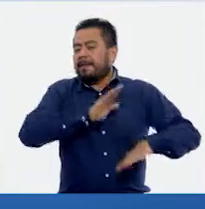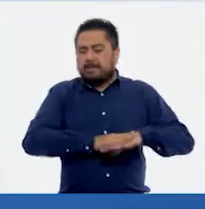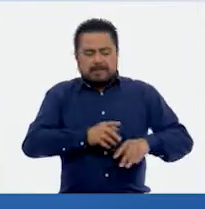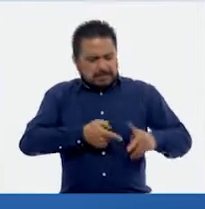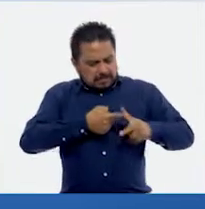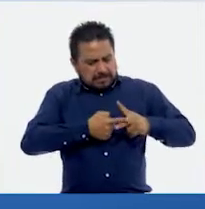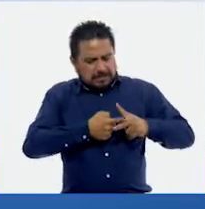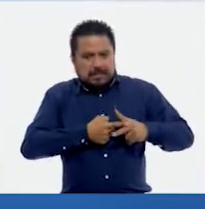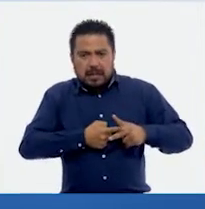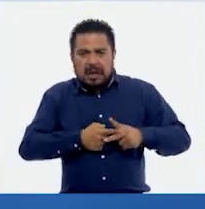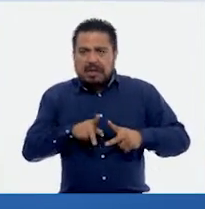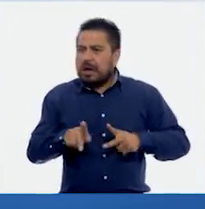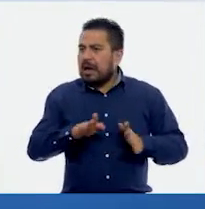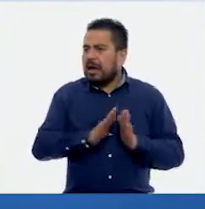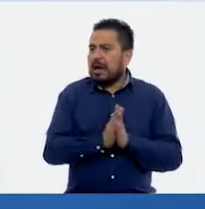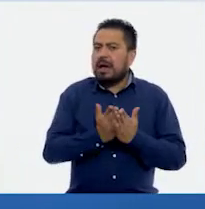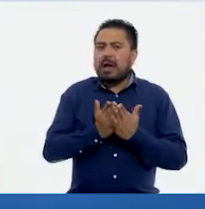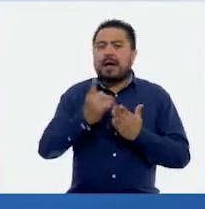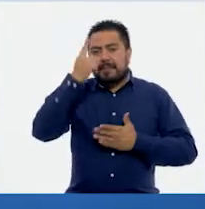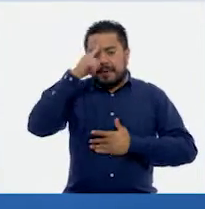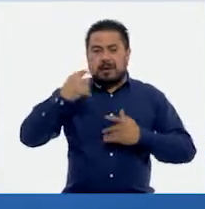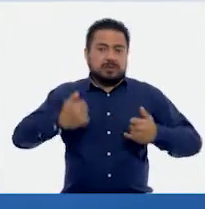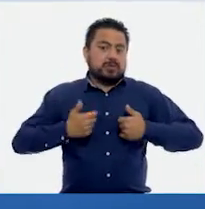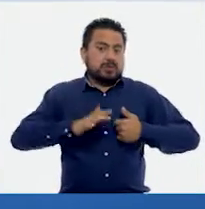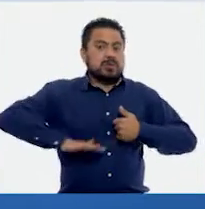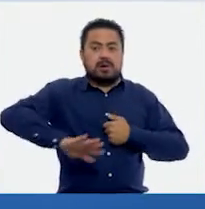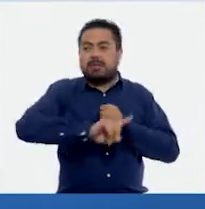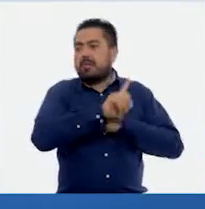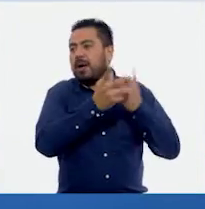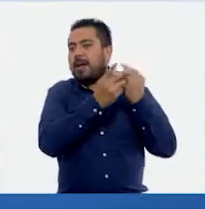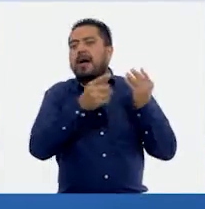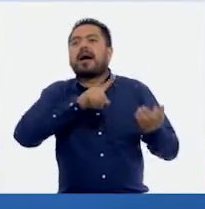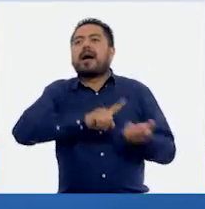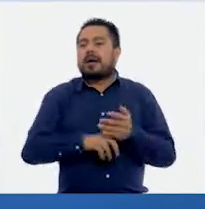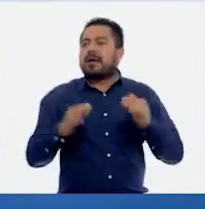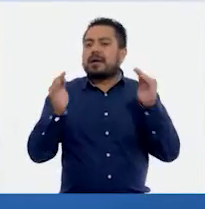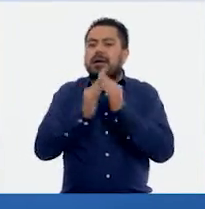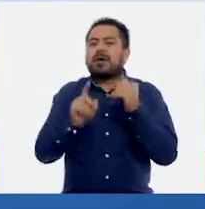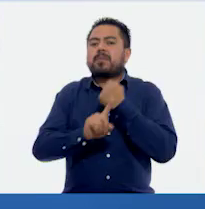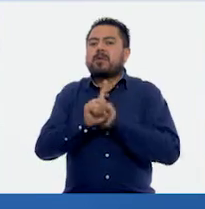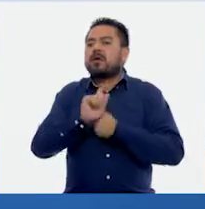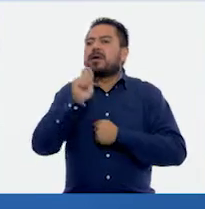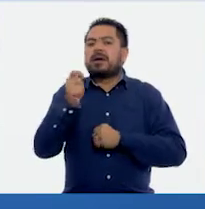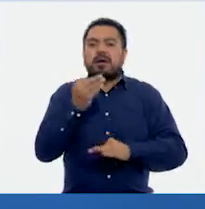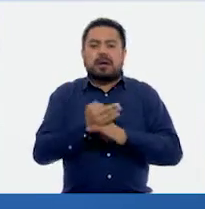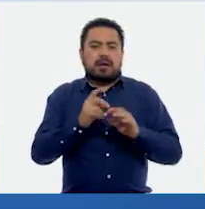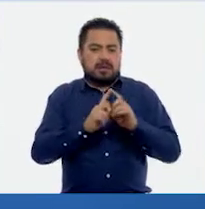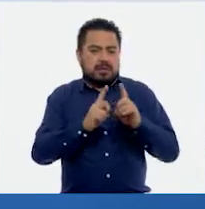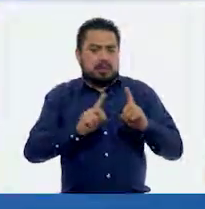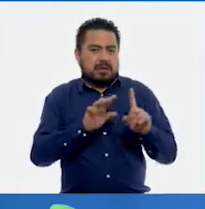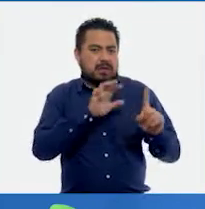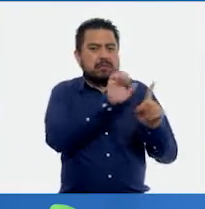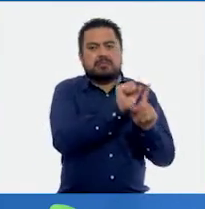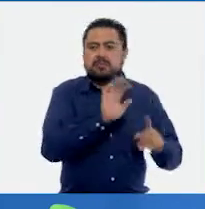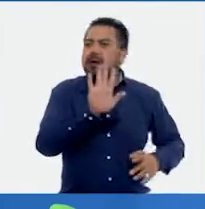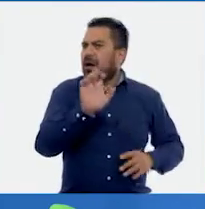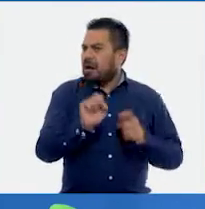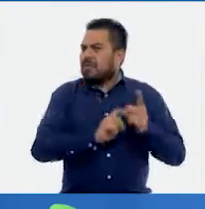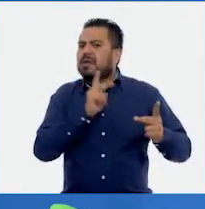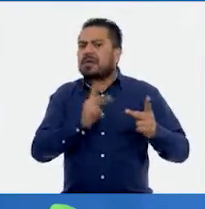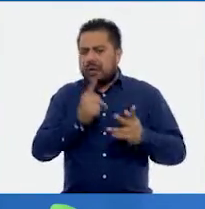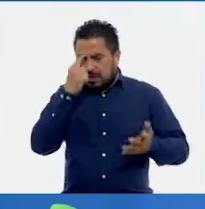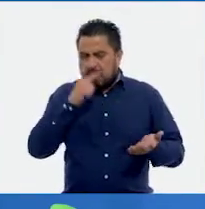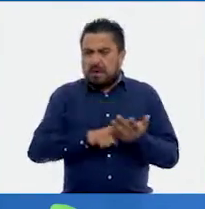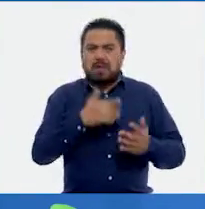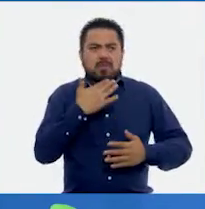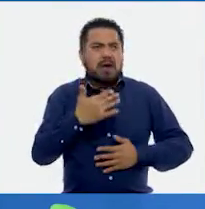parecido al del libro para que los chicos resuelvan ya después en casa el problema que viene en el desafío? Ah, perfecto. Creo que es